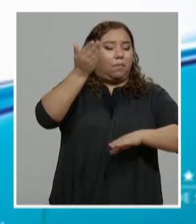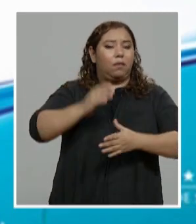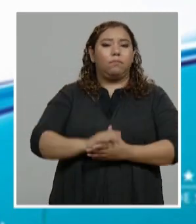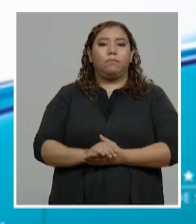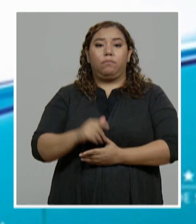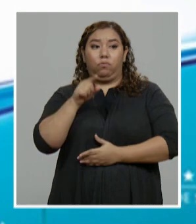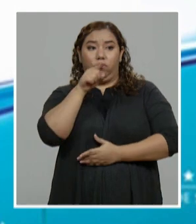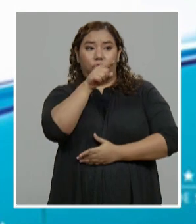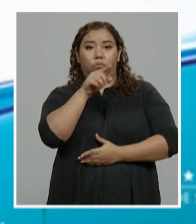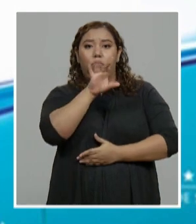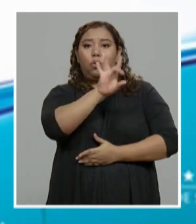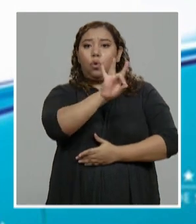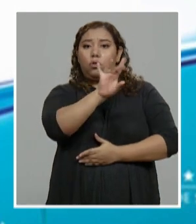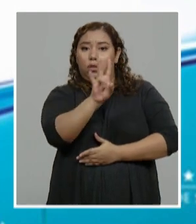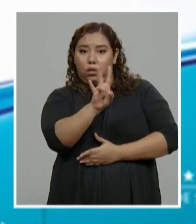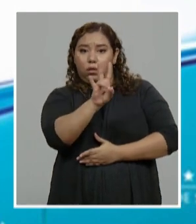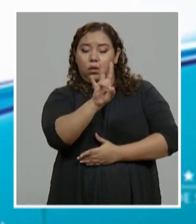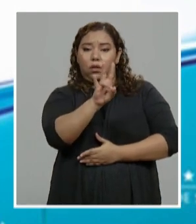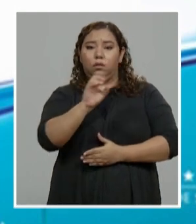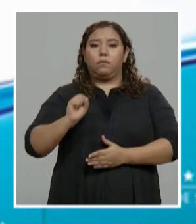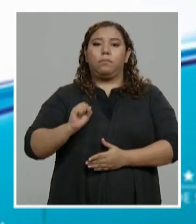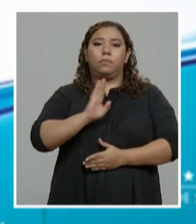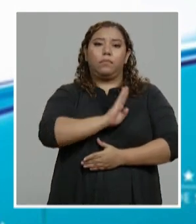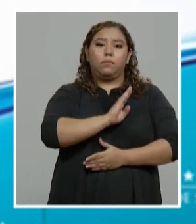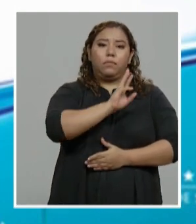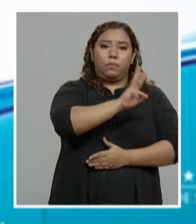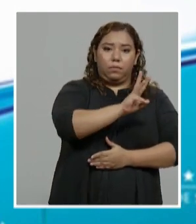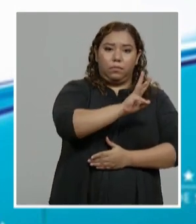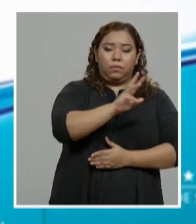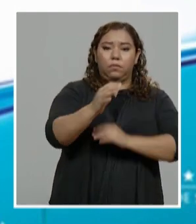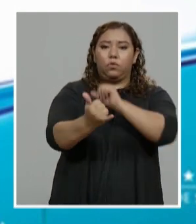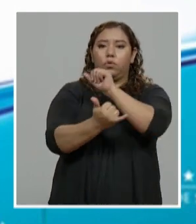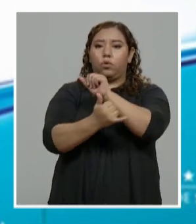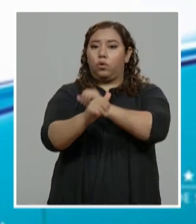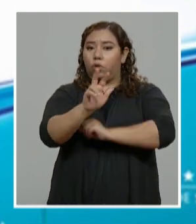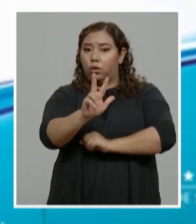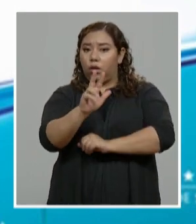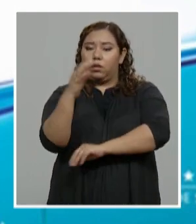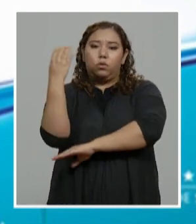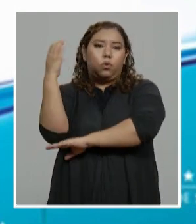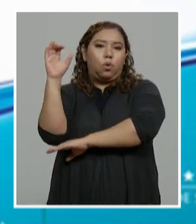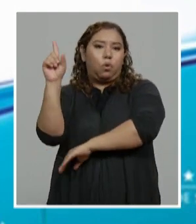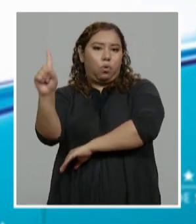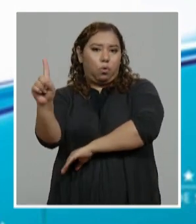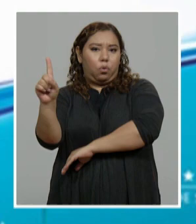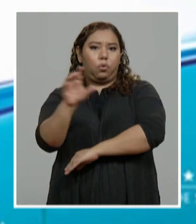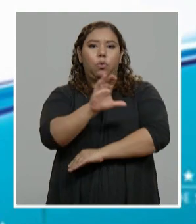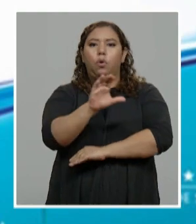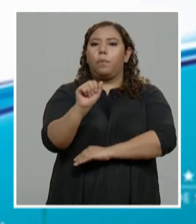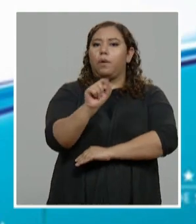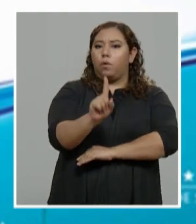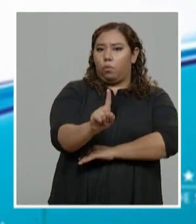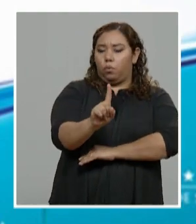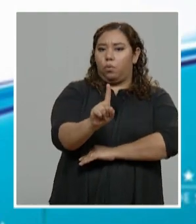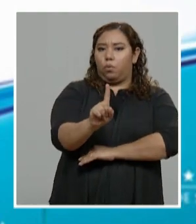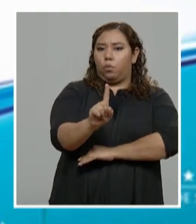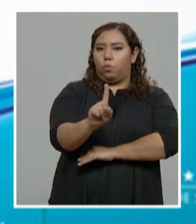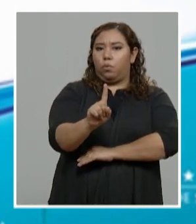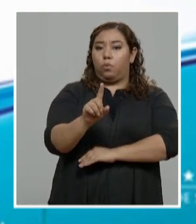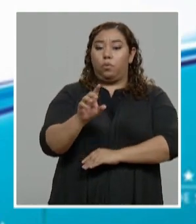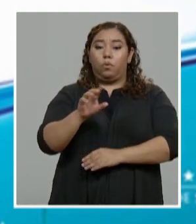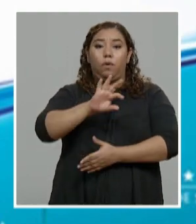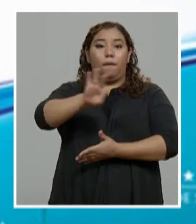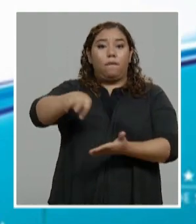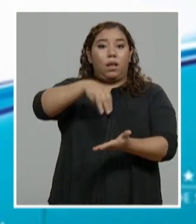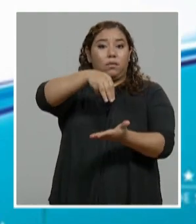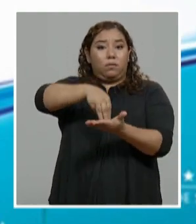Cortés, 6 Santa Bárbara, 3 Lloro, 1 caso en Colón, Comayagua 1, 94 casos